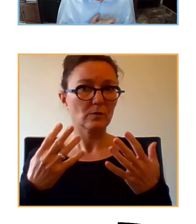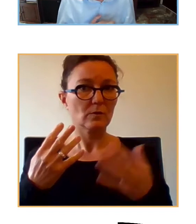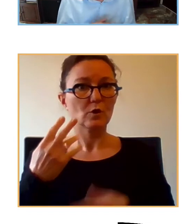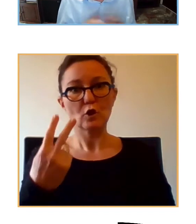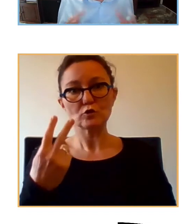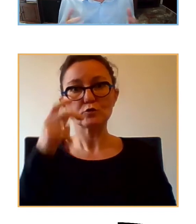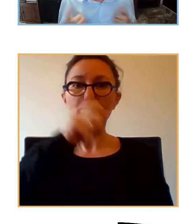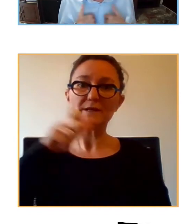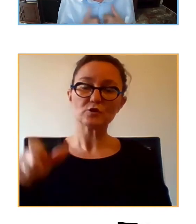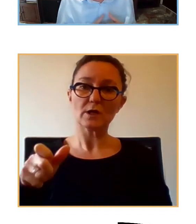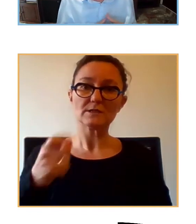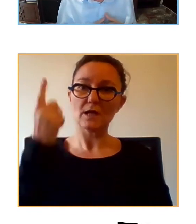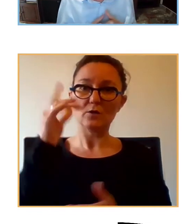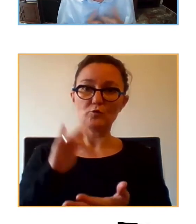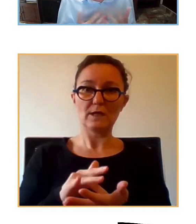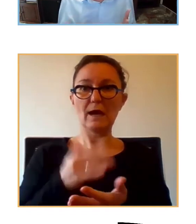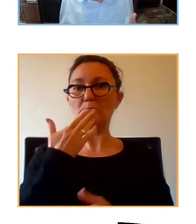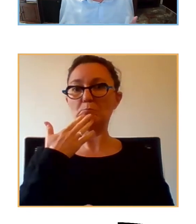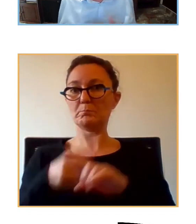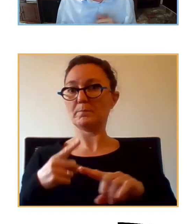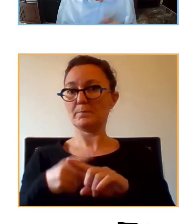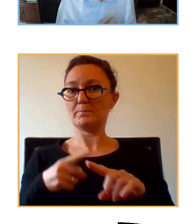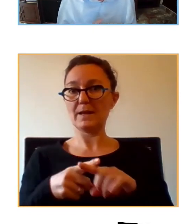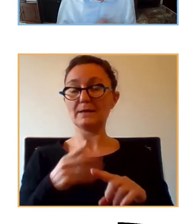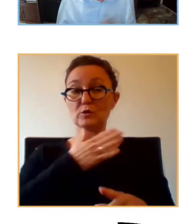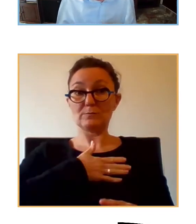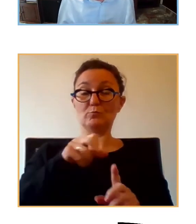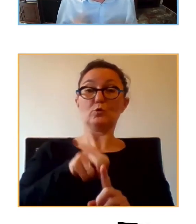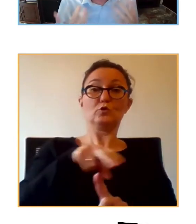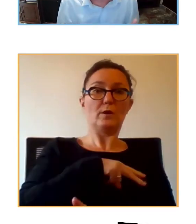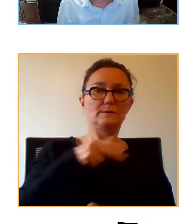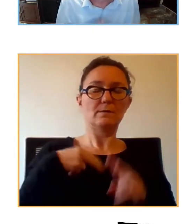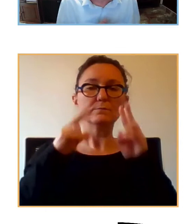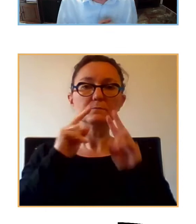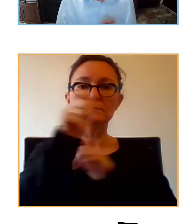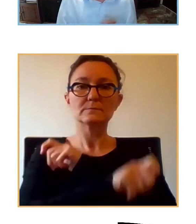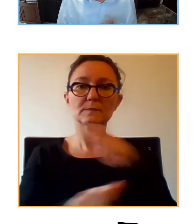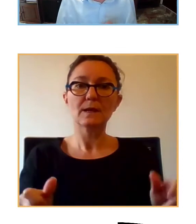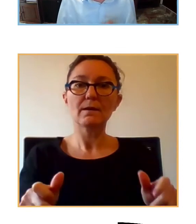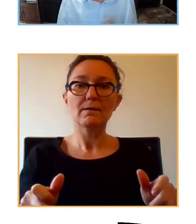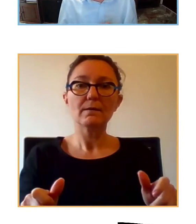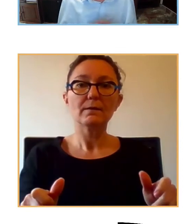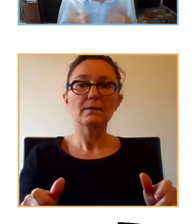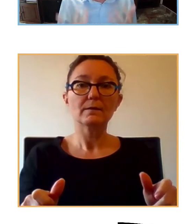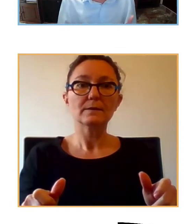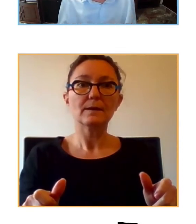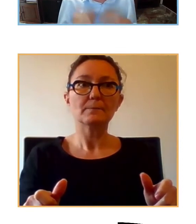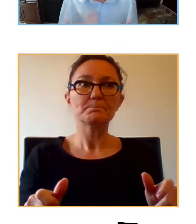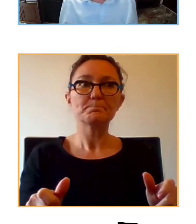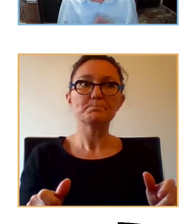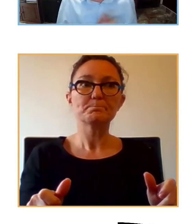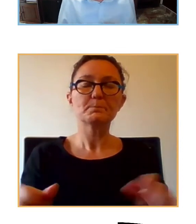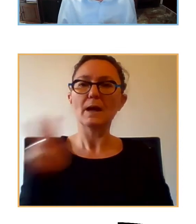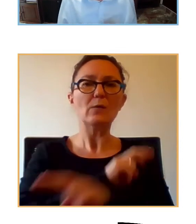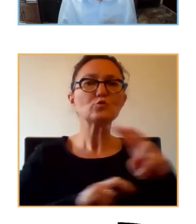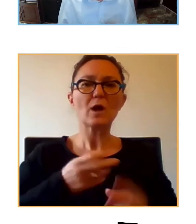media. Esto significa desde mi punto de vista o de nuestro punto de vista que realmente la gente ha buscado ayuda, ha buscado